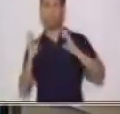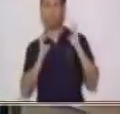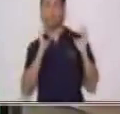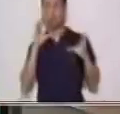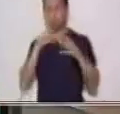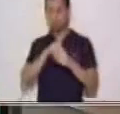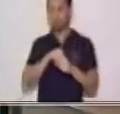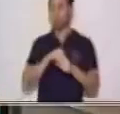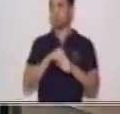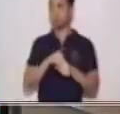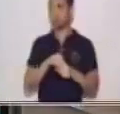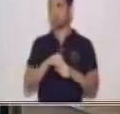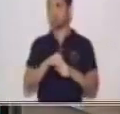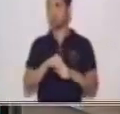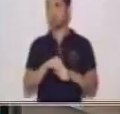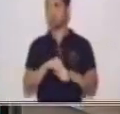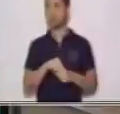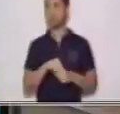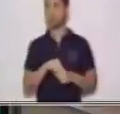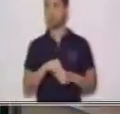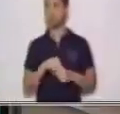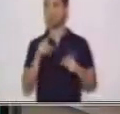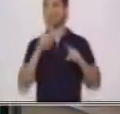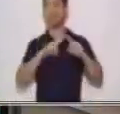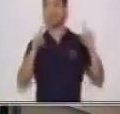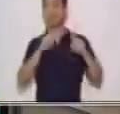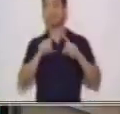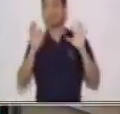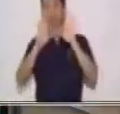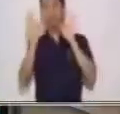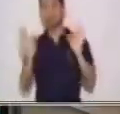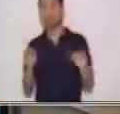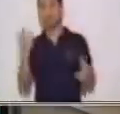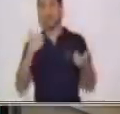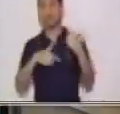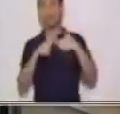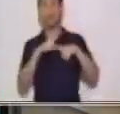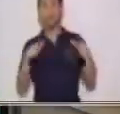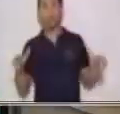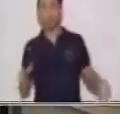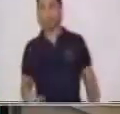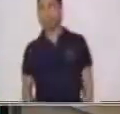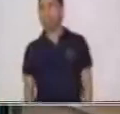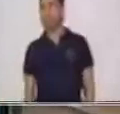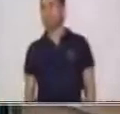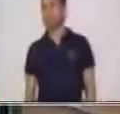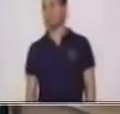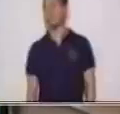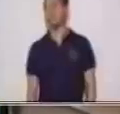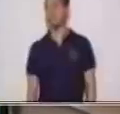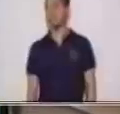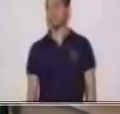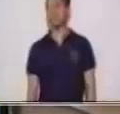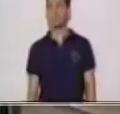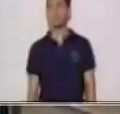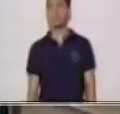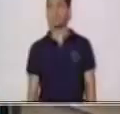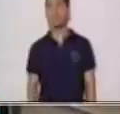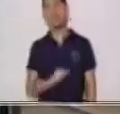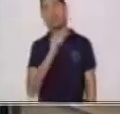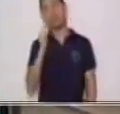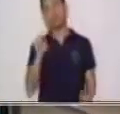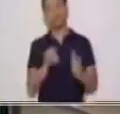y sobre todo sobre los tipos del lenguaje. ¿Qué otro ejemplo podemos tener en un lenguaje